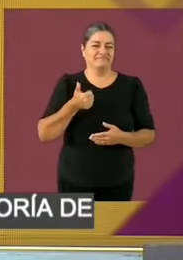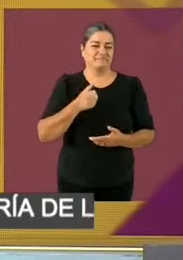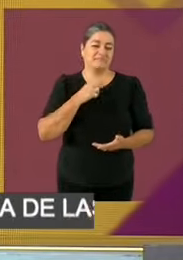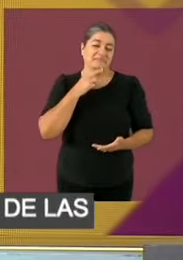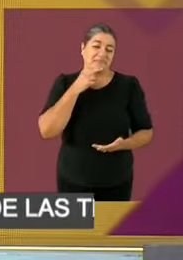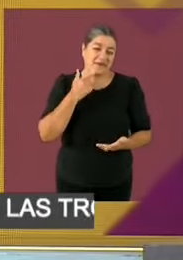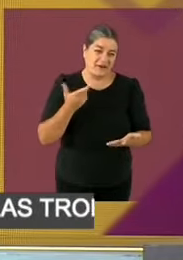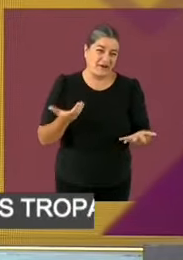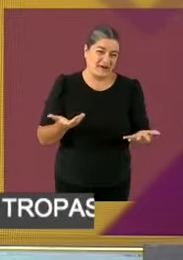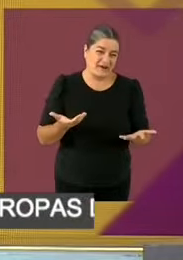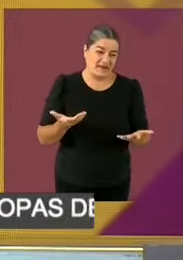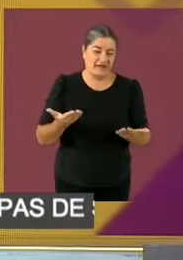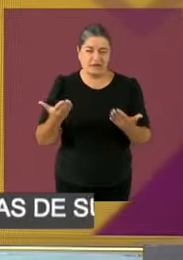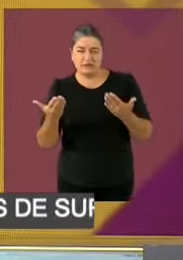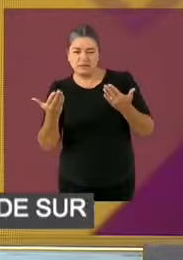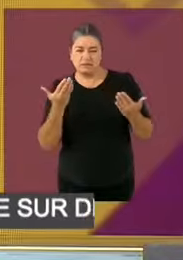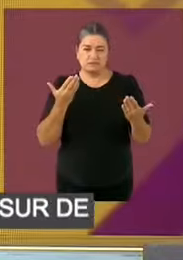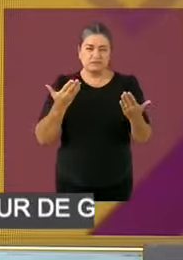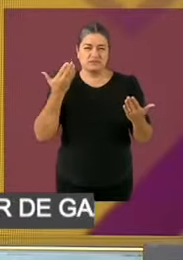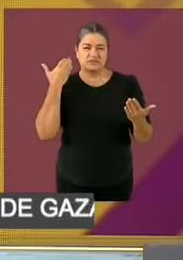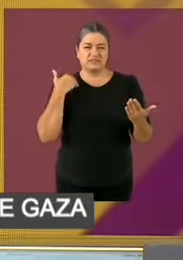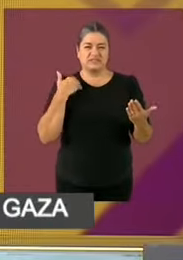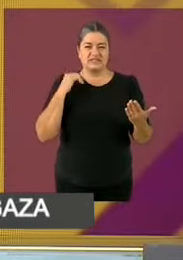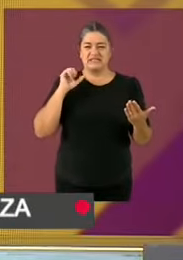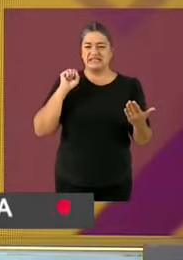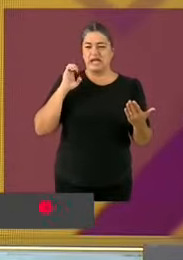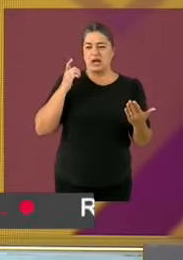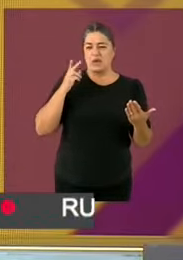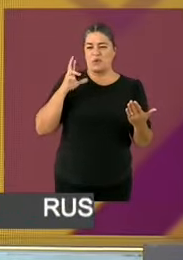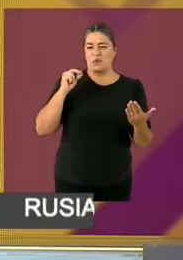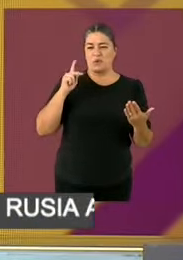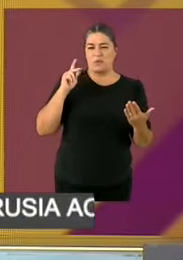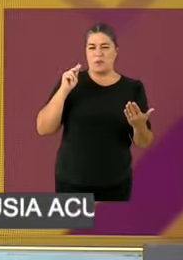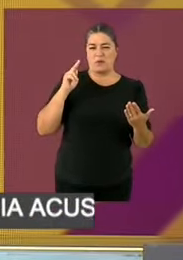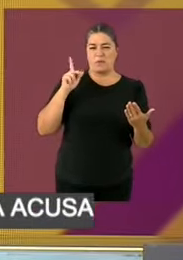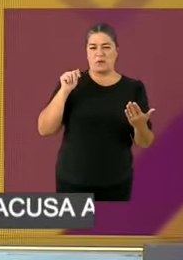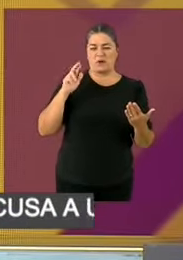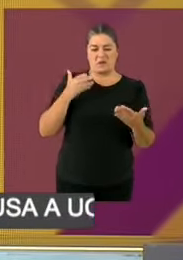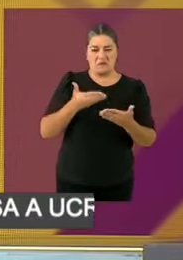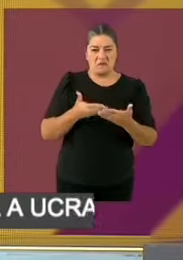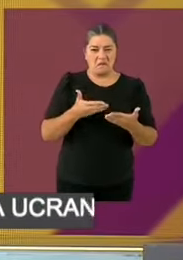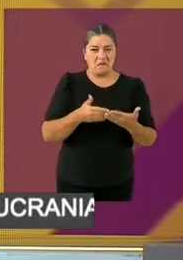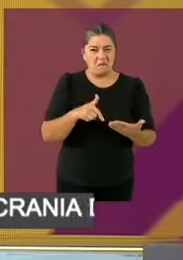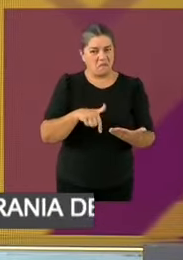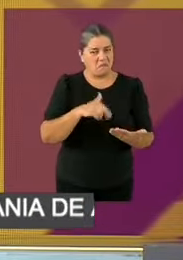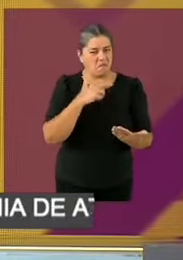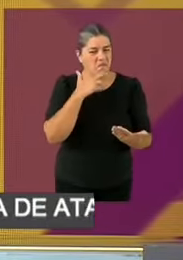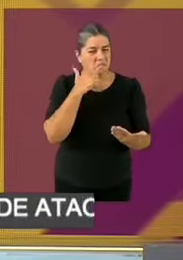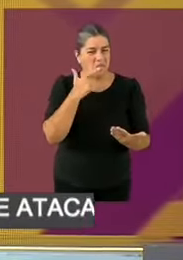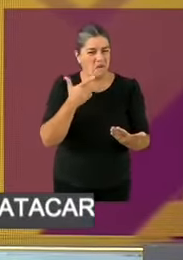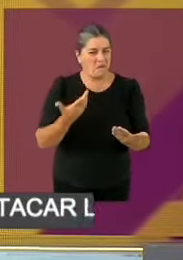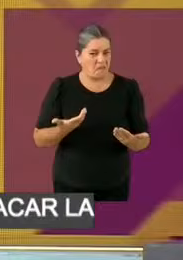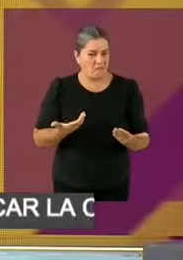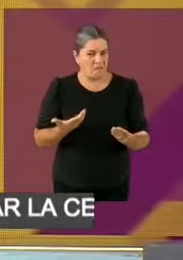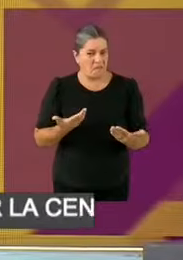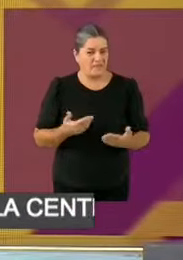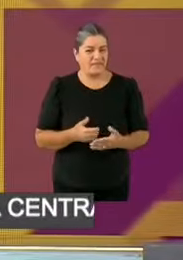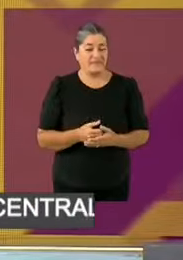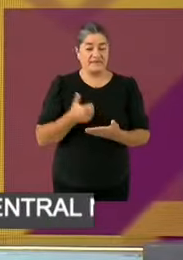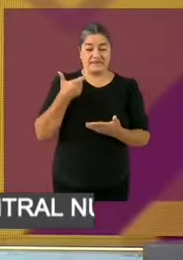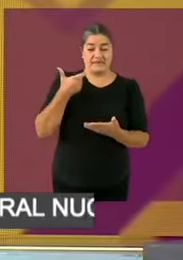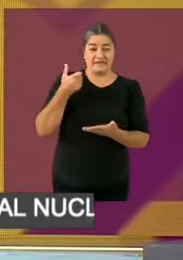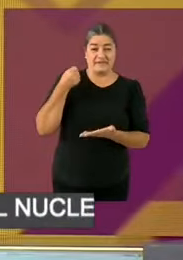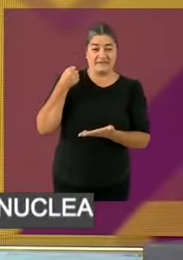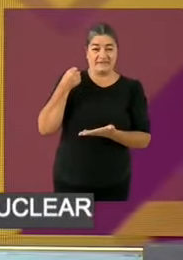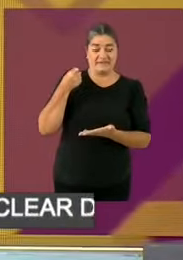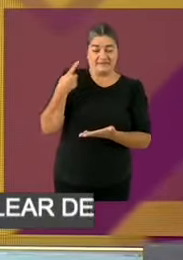No hay que plantear el tema de invertir el dinero público en lo privado. Eso no ha